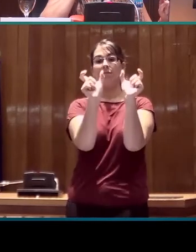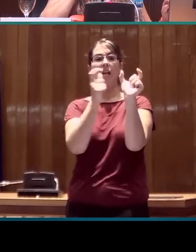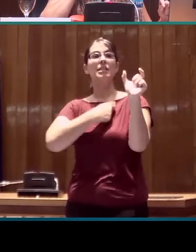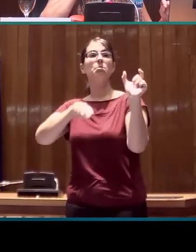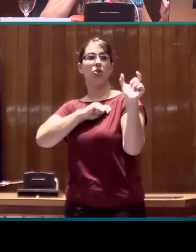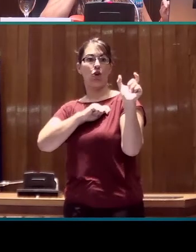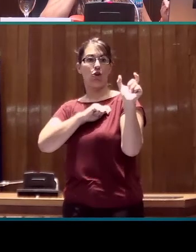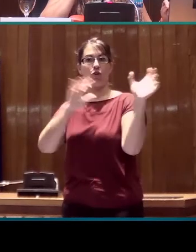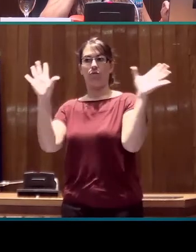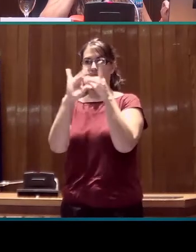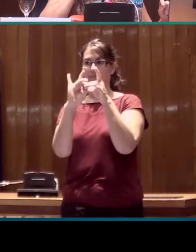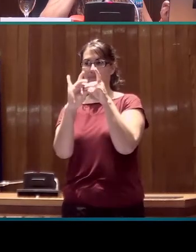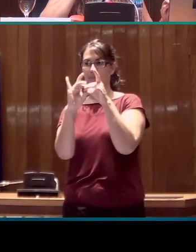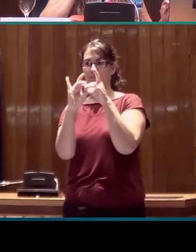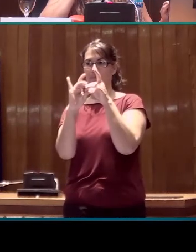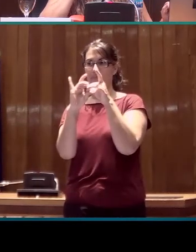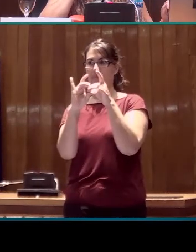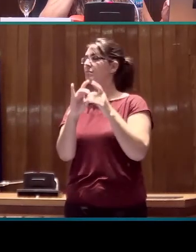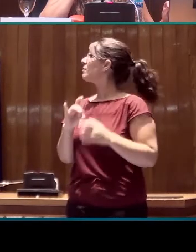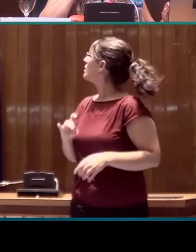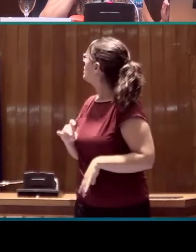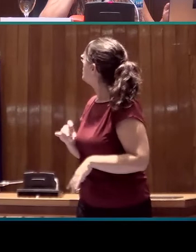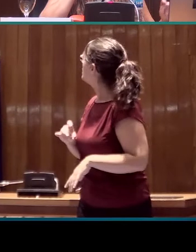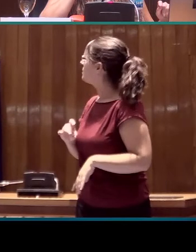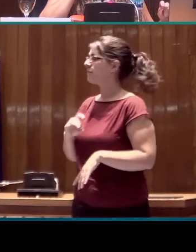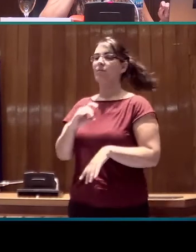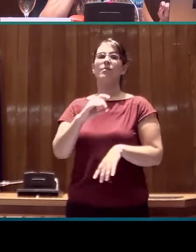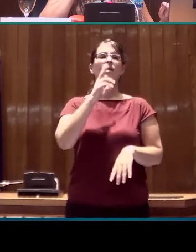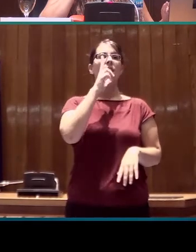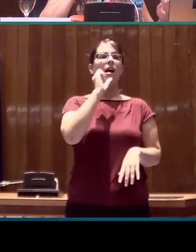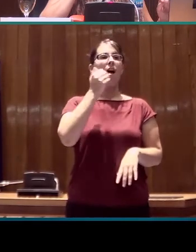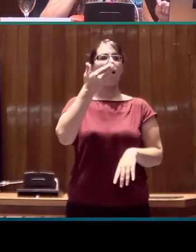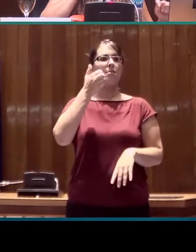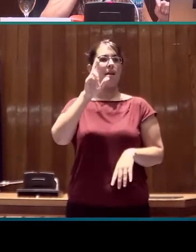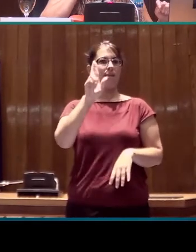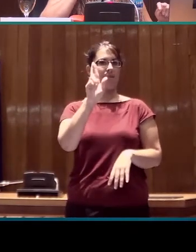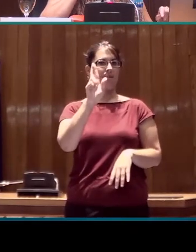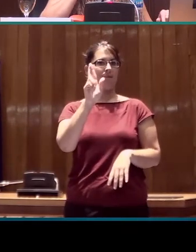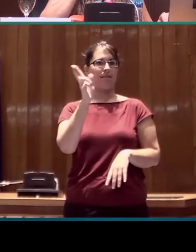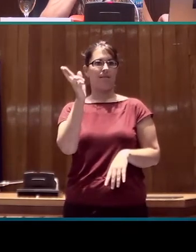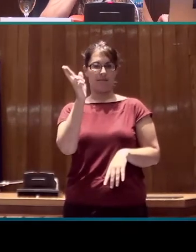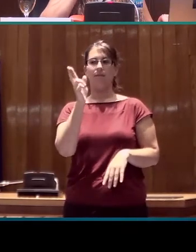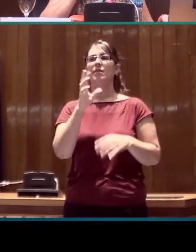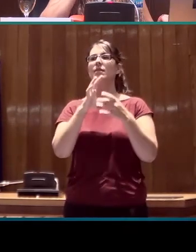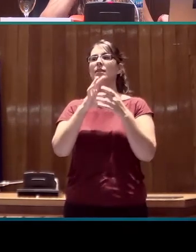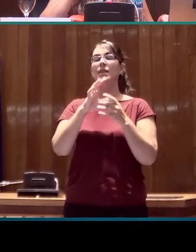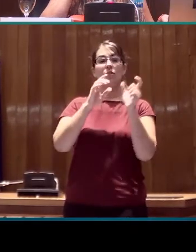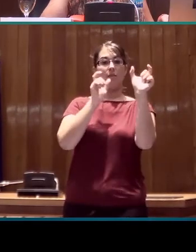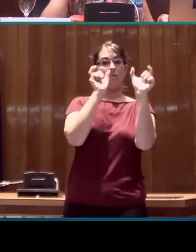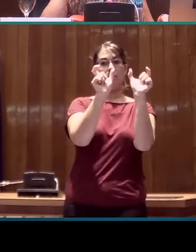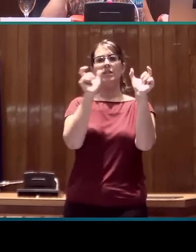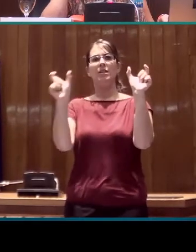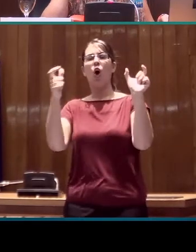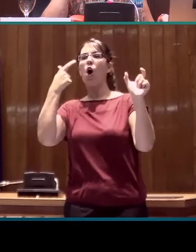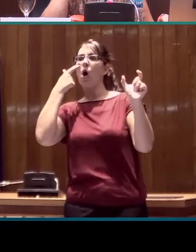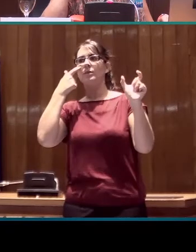DILSE 3 se asocia. En este caso es a AVER. Ponemos la categoría léxica y dejamos un campo para las observaciones. En